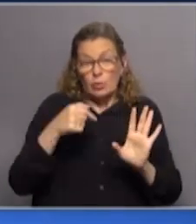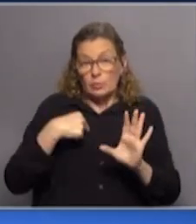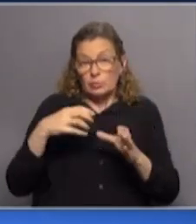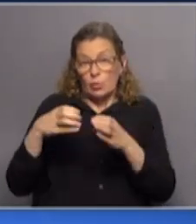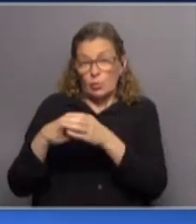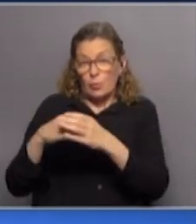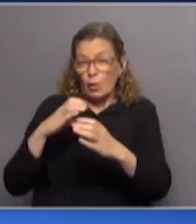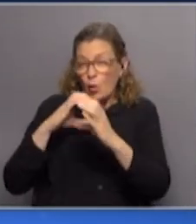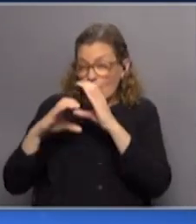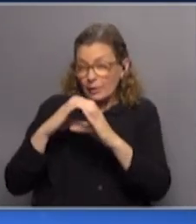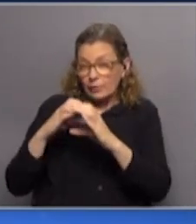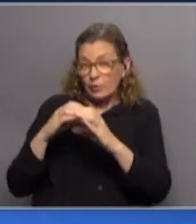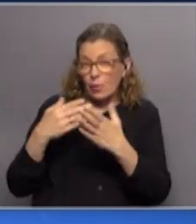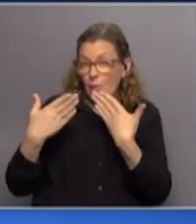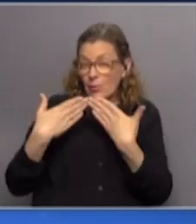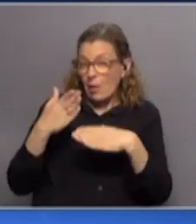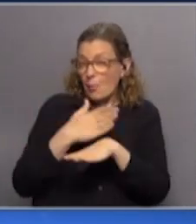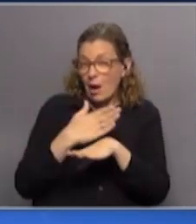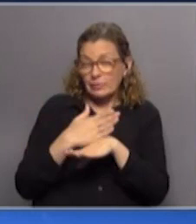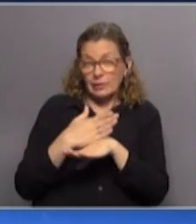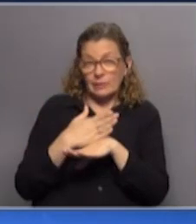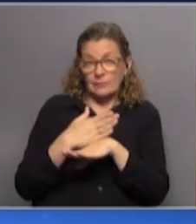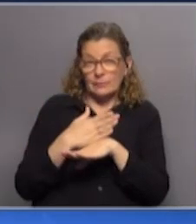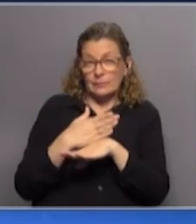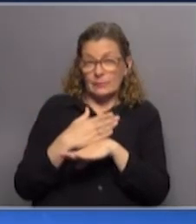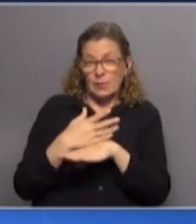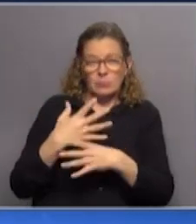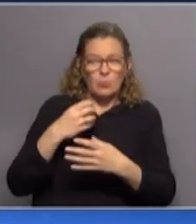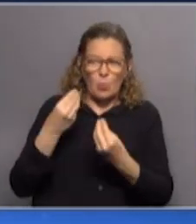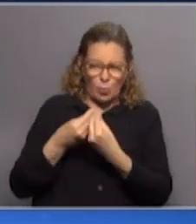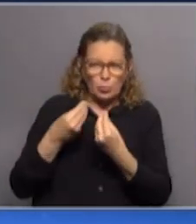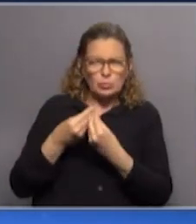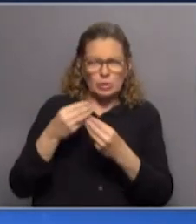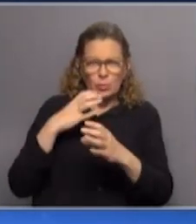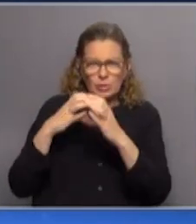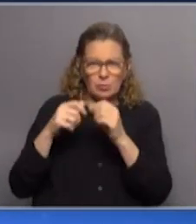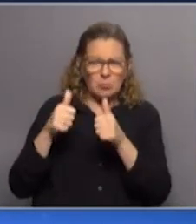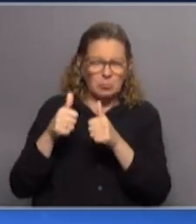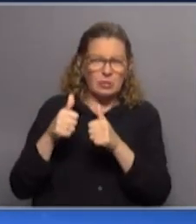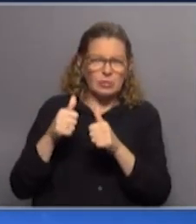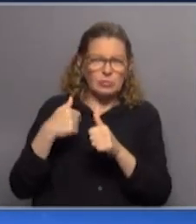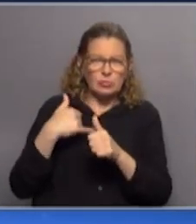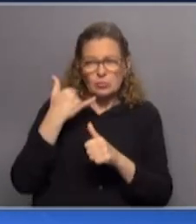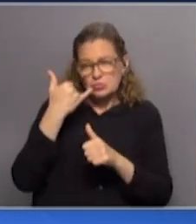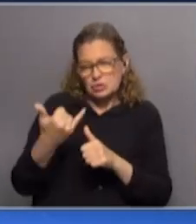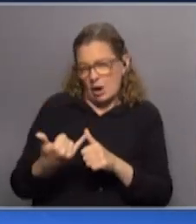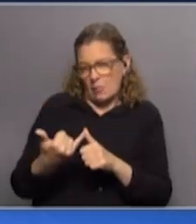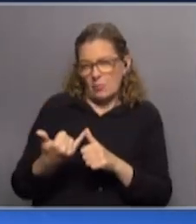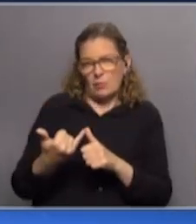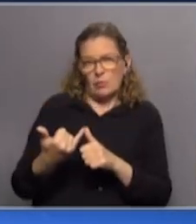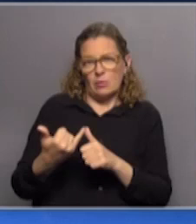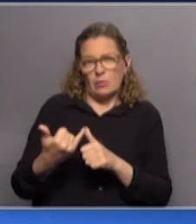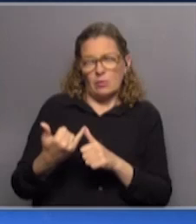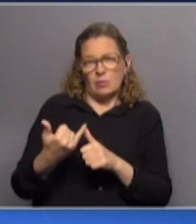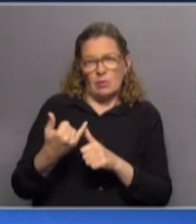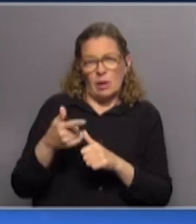ha sido una comunicación, como hablábamos anteriormente, más que fluida. Yo llamo las veces que sea necesario a